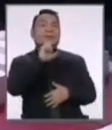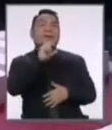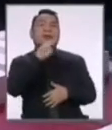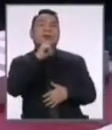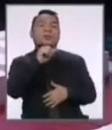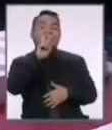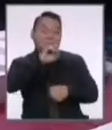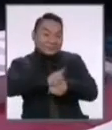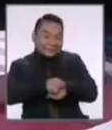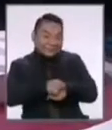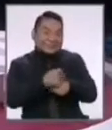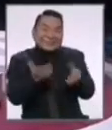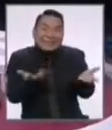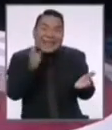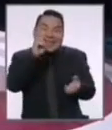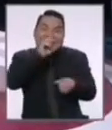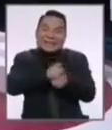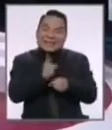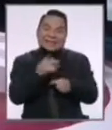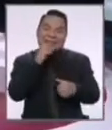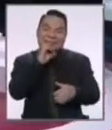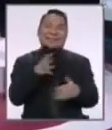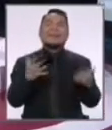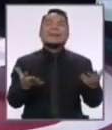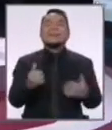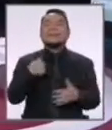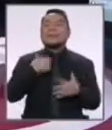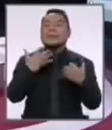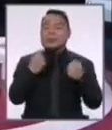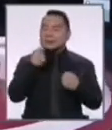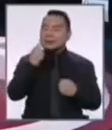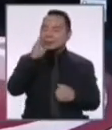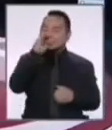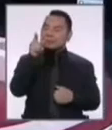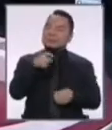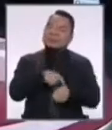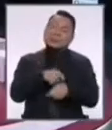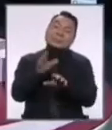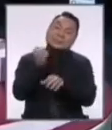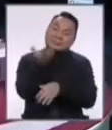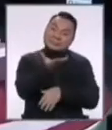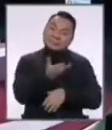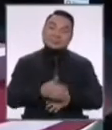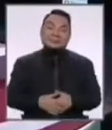le quedan dos segundos. No sé qué pueda decir en dos segundos pero en todo caso quiero ser rigurosa con los tiempos.